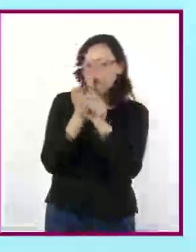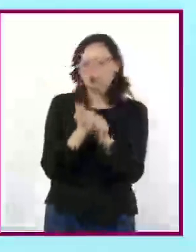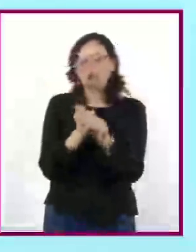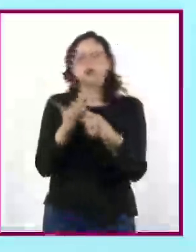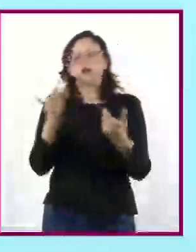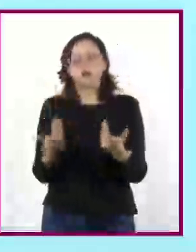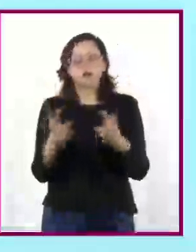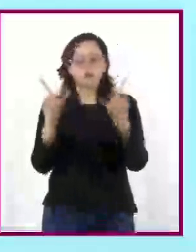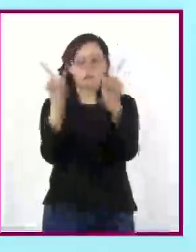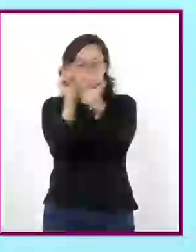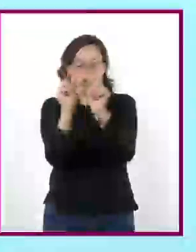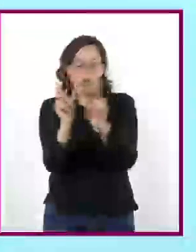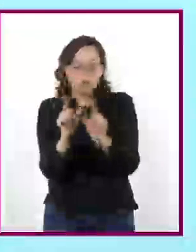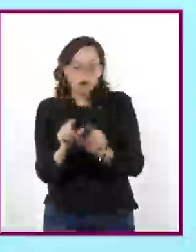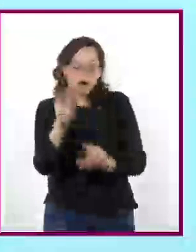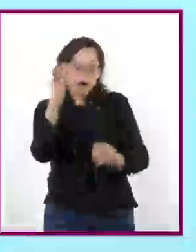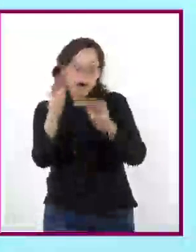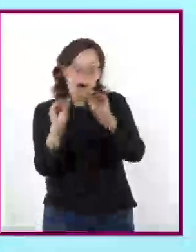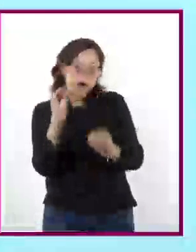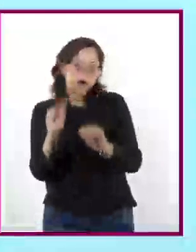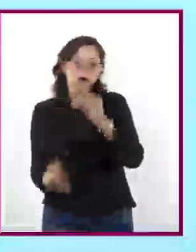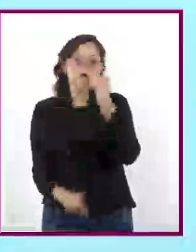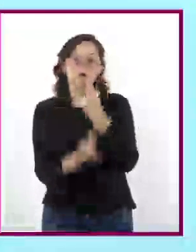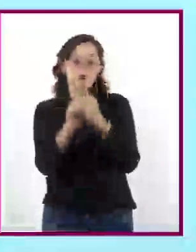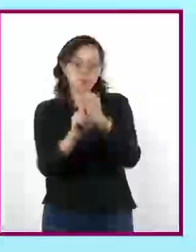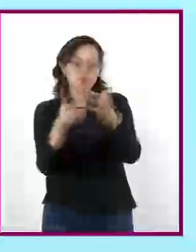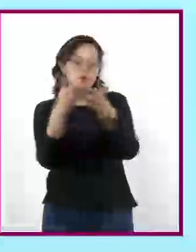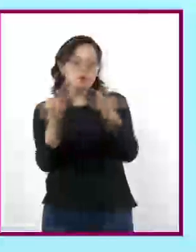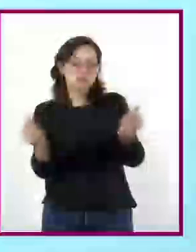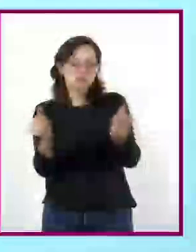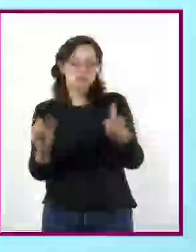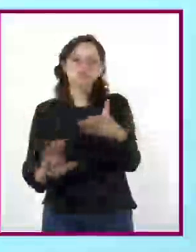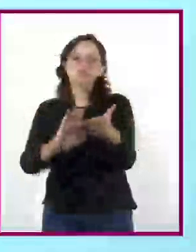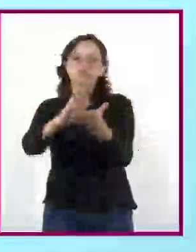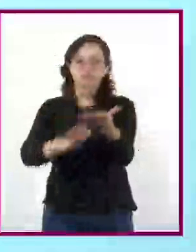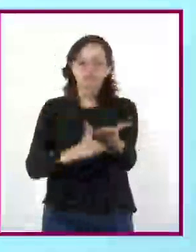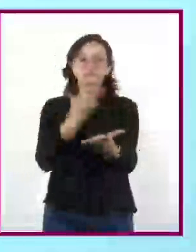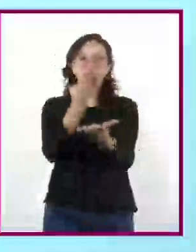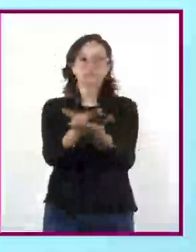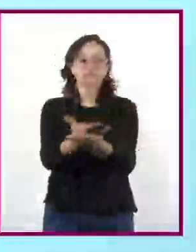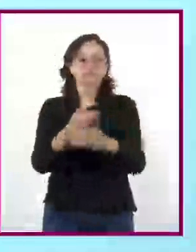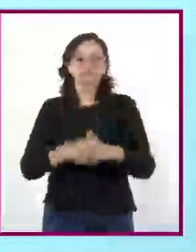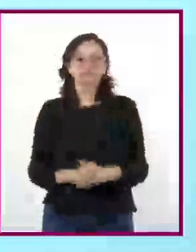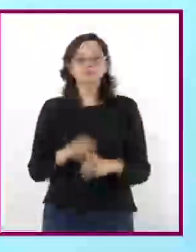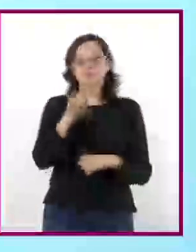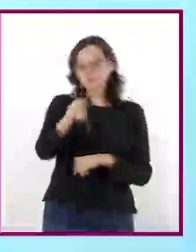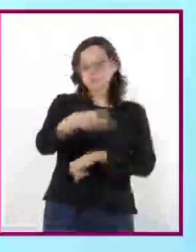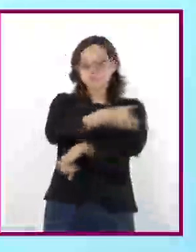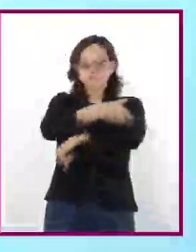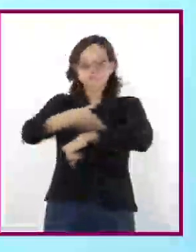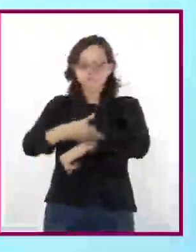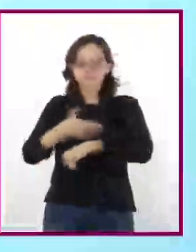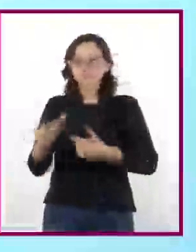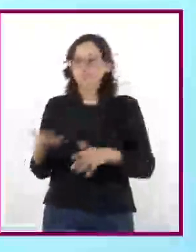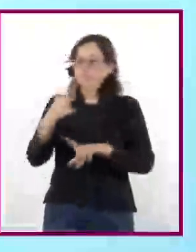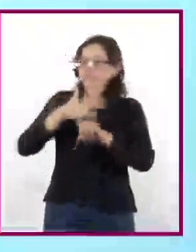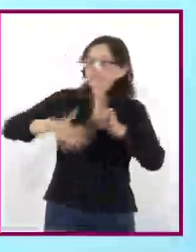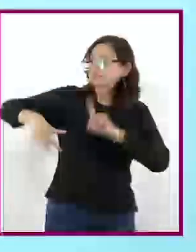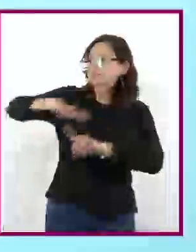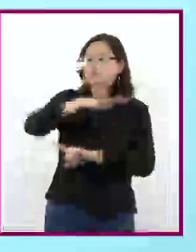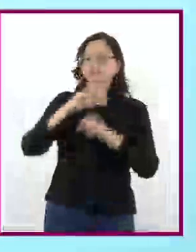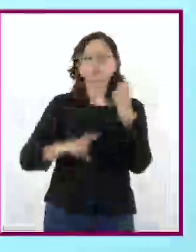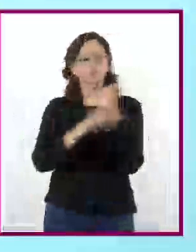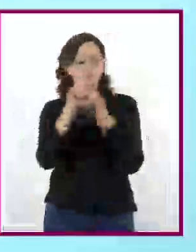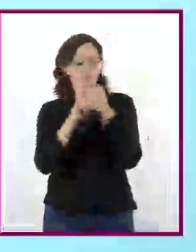elaboración de conclusiones y propuestas a partir del análisis. Con el apoyo de su familia, identifiquen un problema